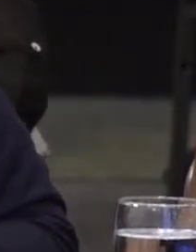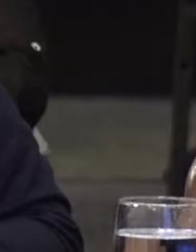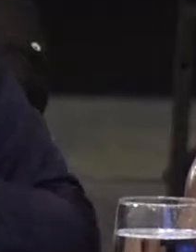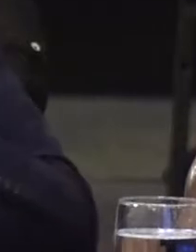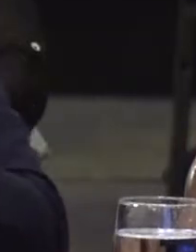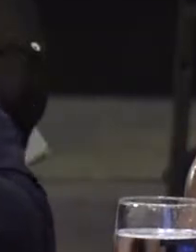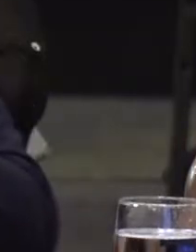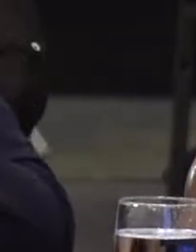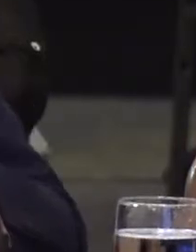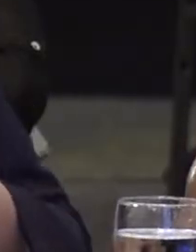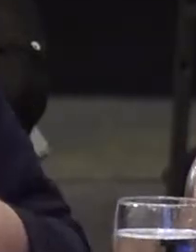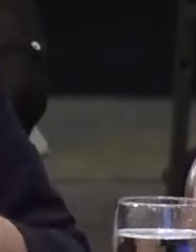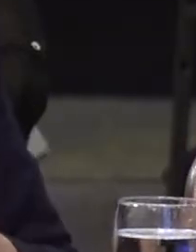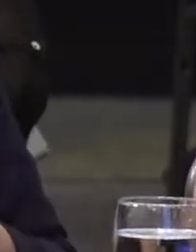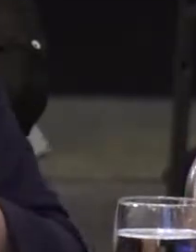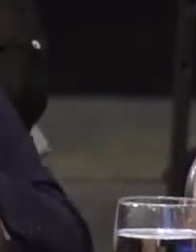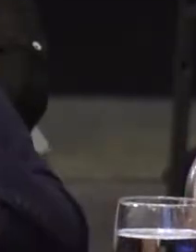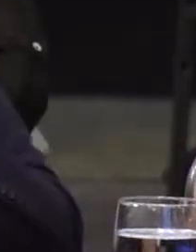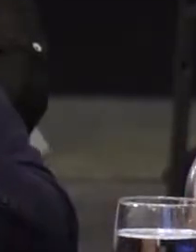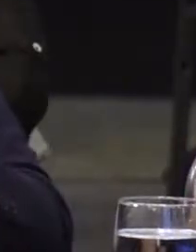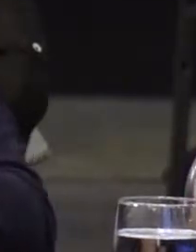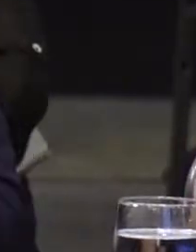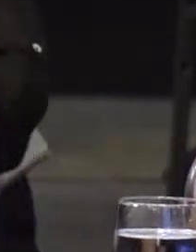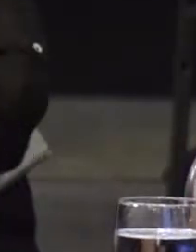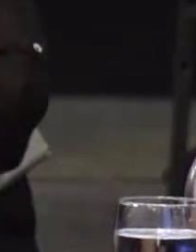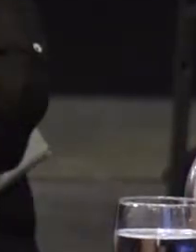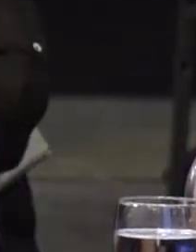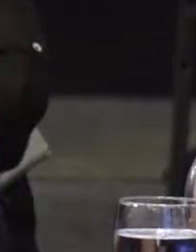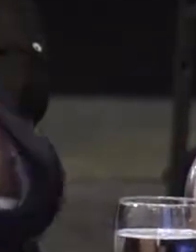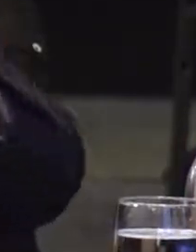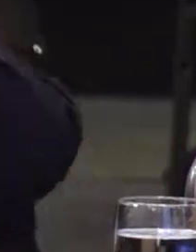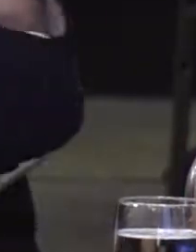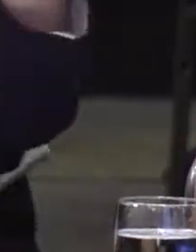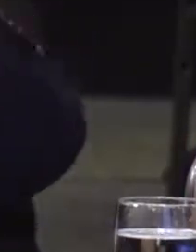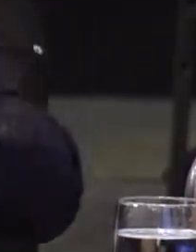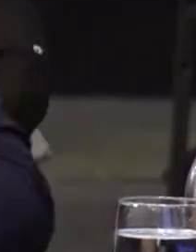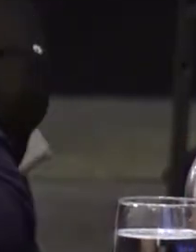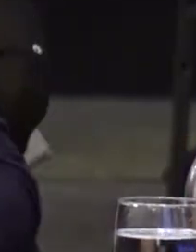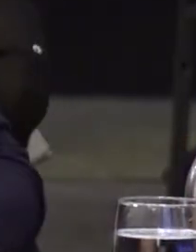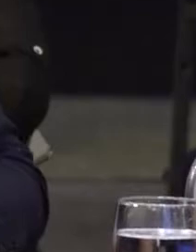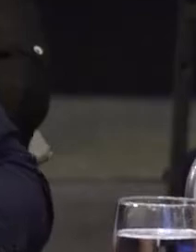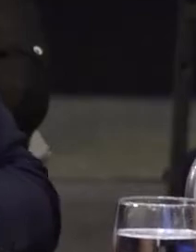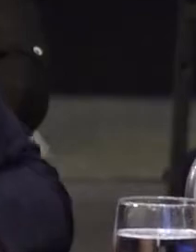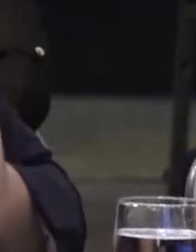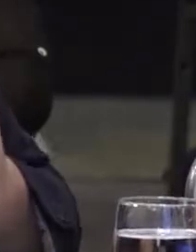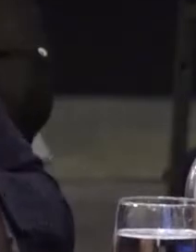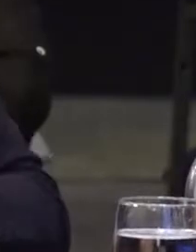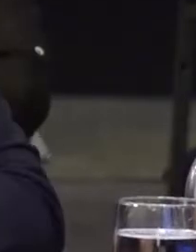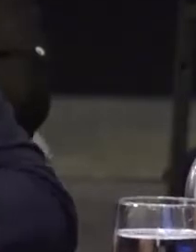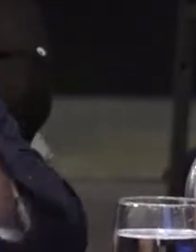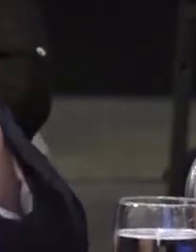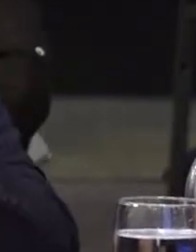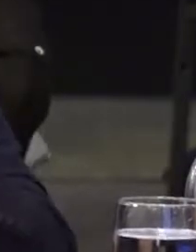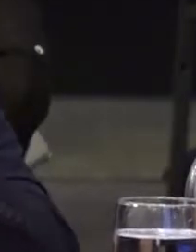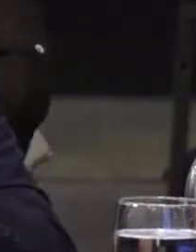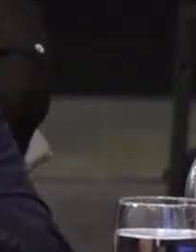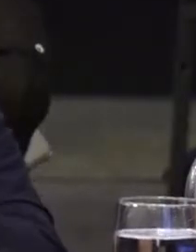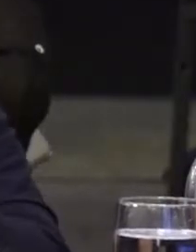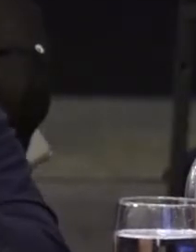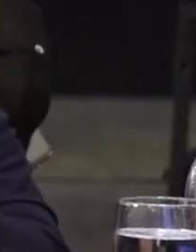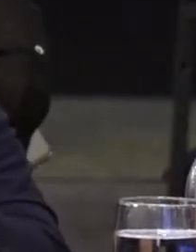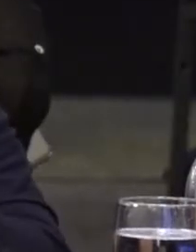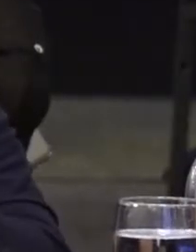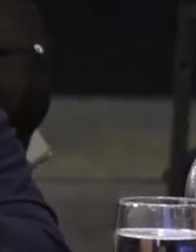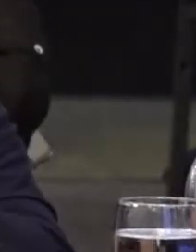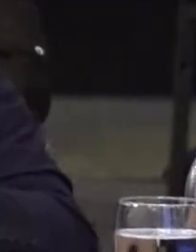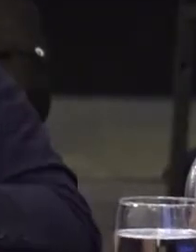denunciando, tiene un compendio de informes con pruebas de todas las solicitudes que ha hecho y hasta ahora en cuatro años no le han dado una